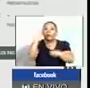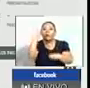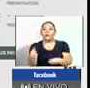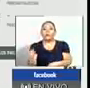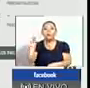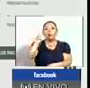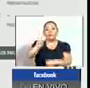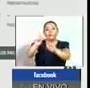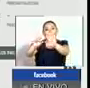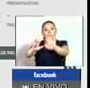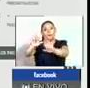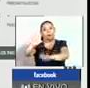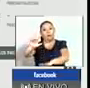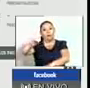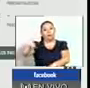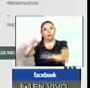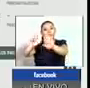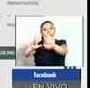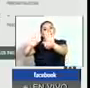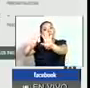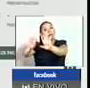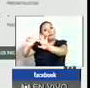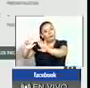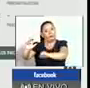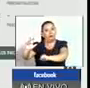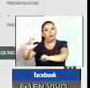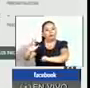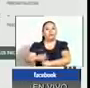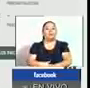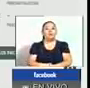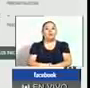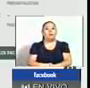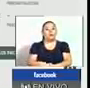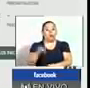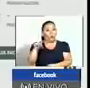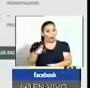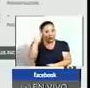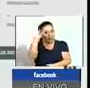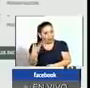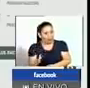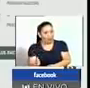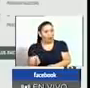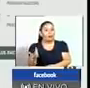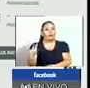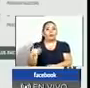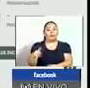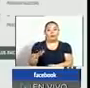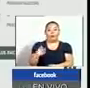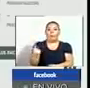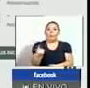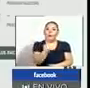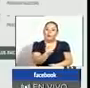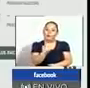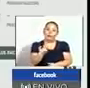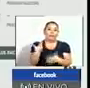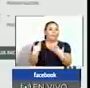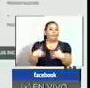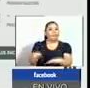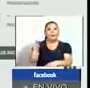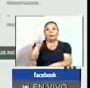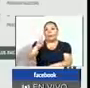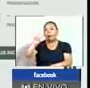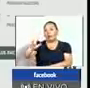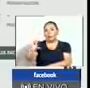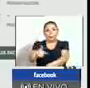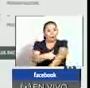285,893. Hasta lo que va de este día, 23 personas han recibido el alta,